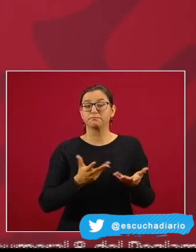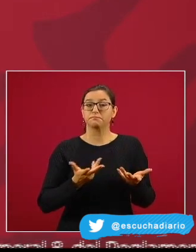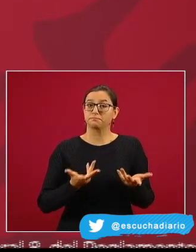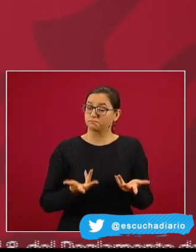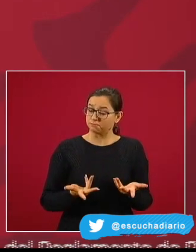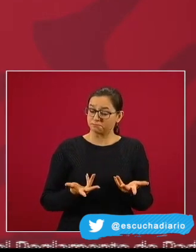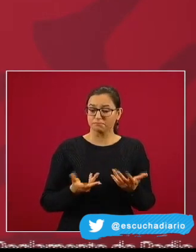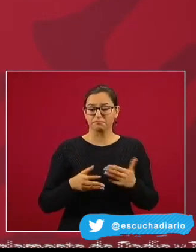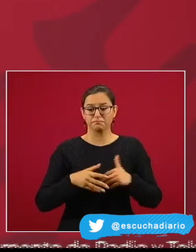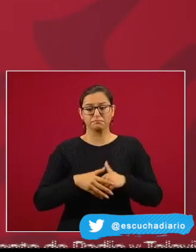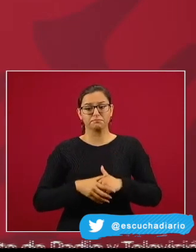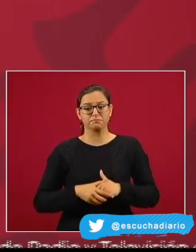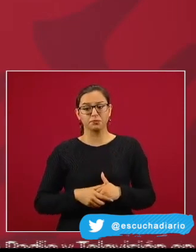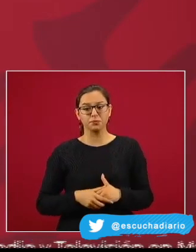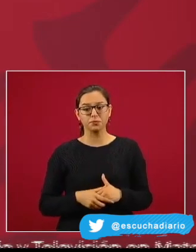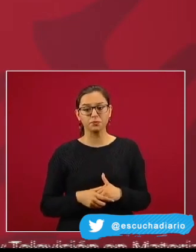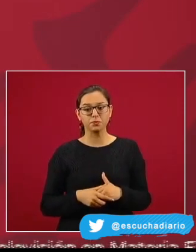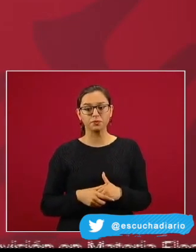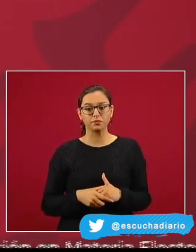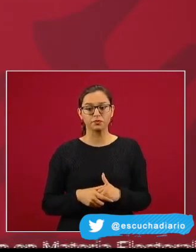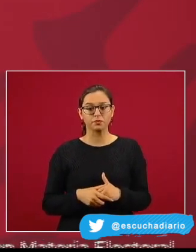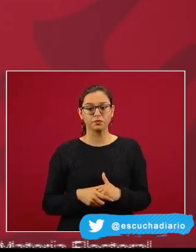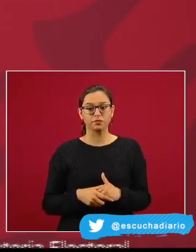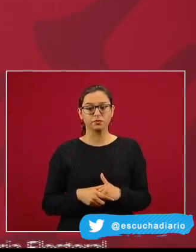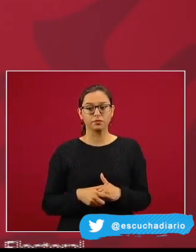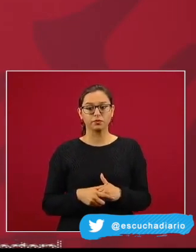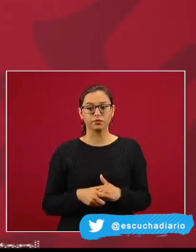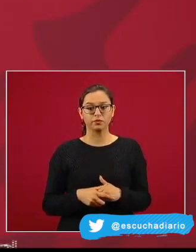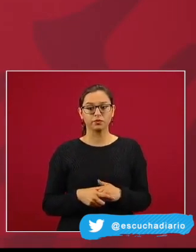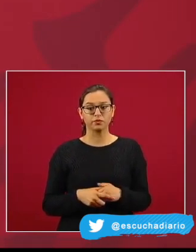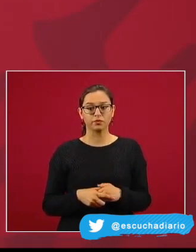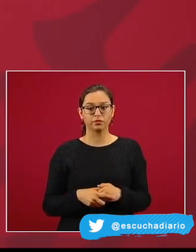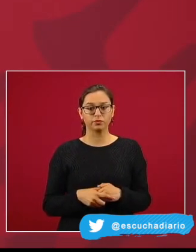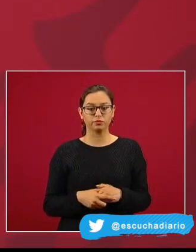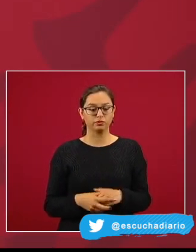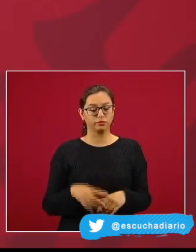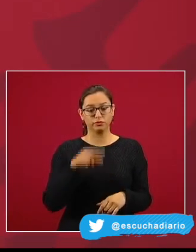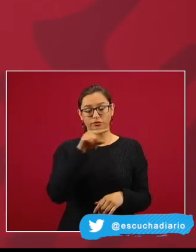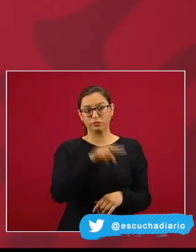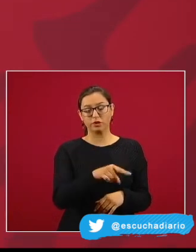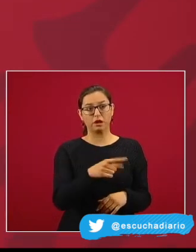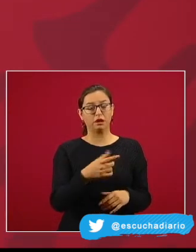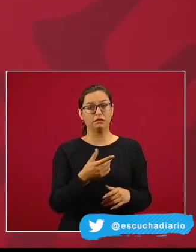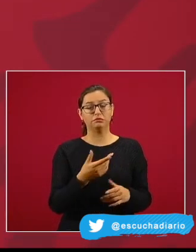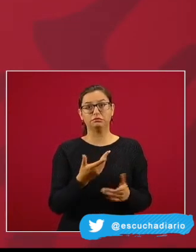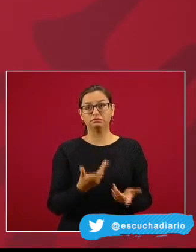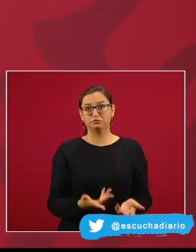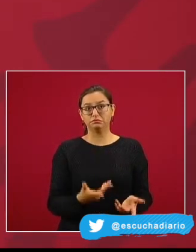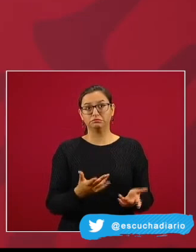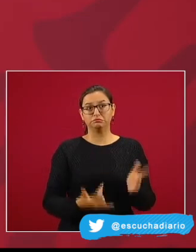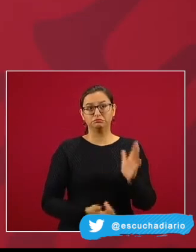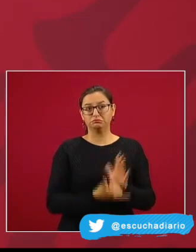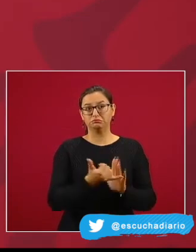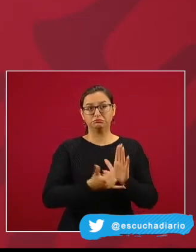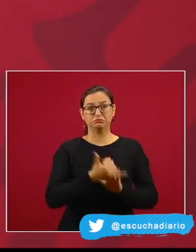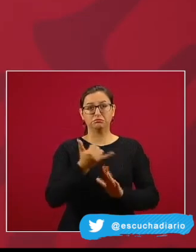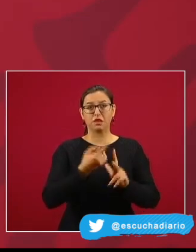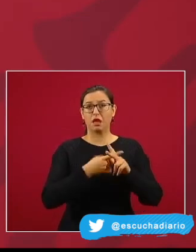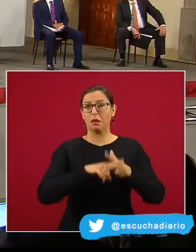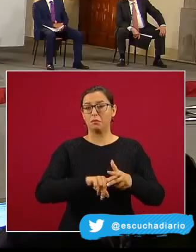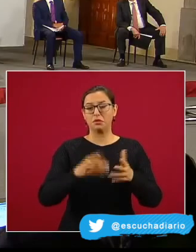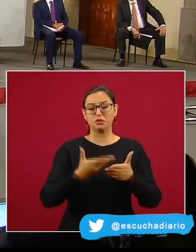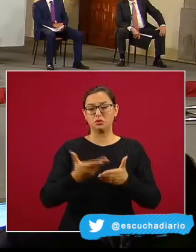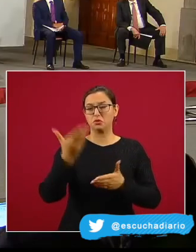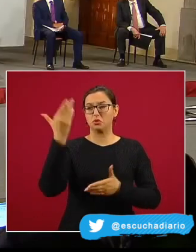por la CFE y permitirá suministrar energía eléctrica a todo el estado. La inversión para que la planta quede operativa será de